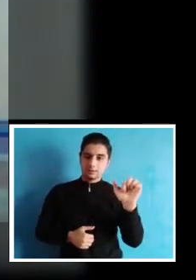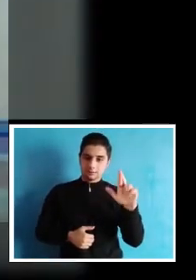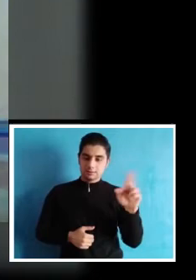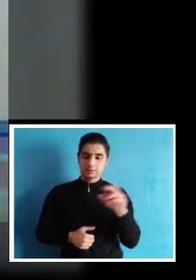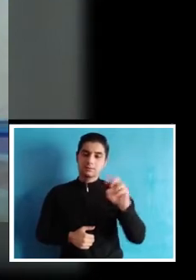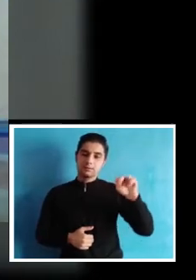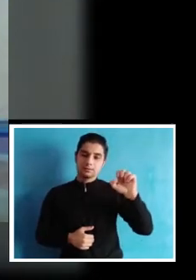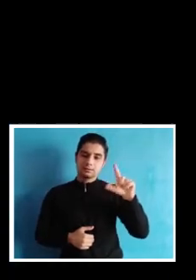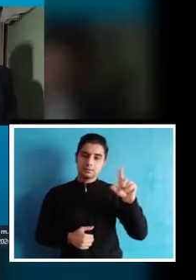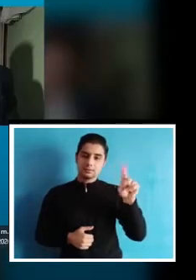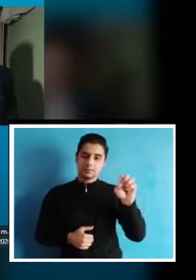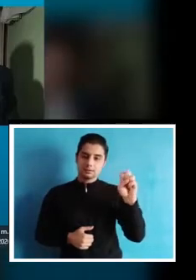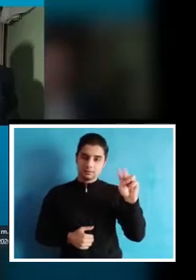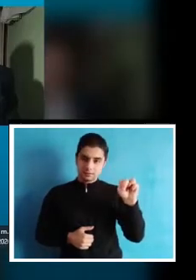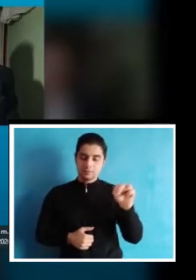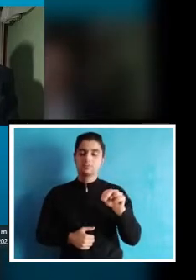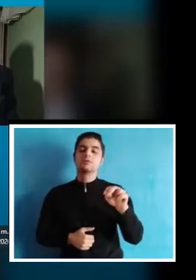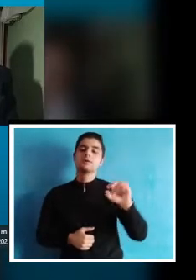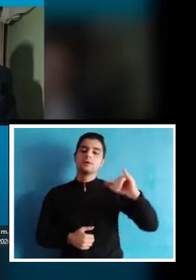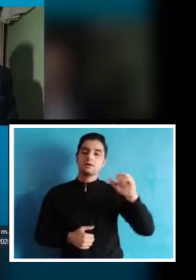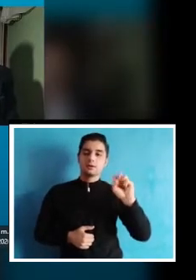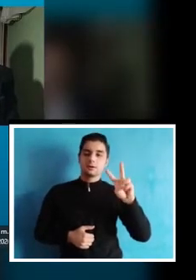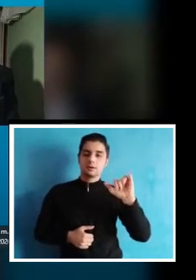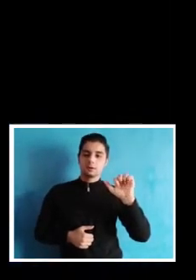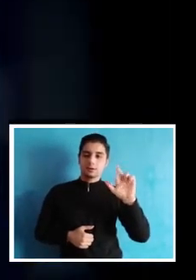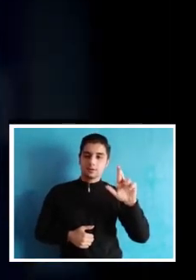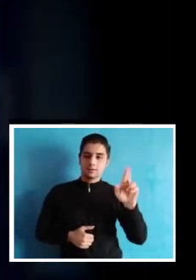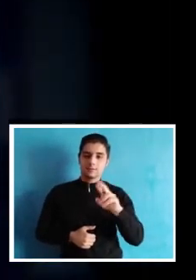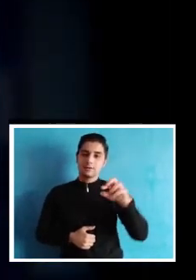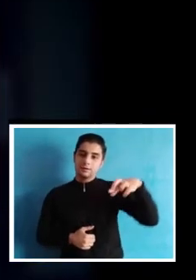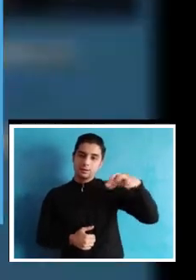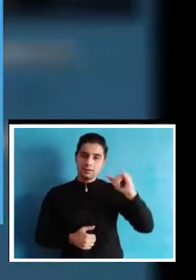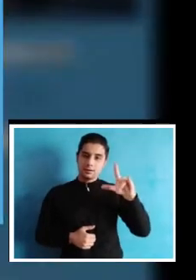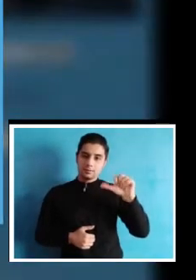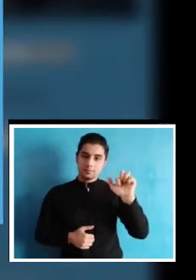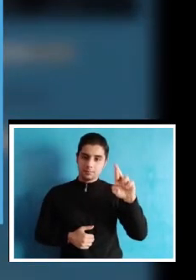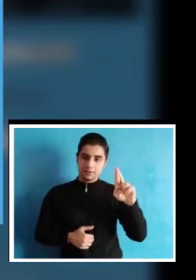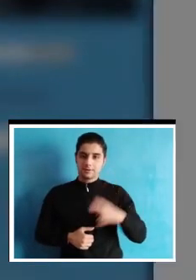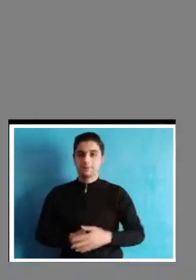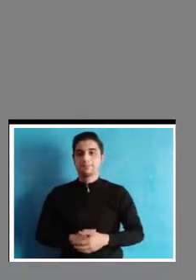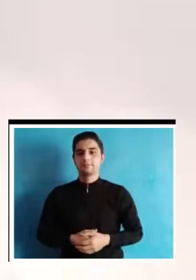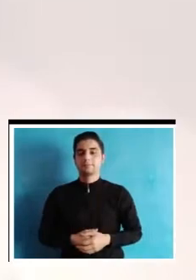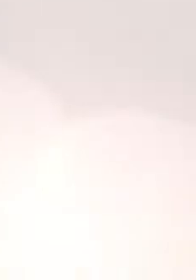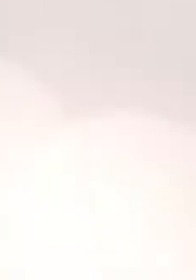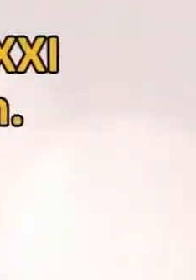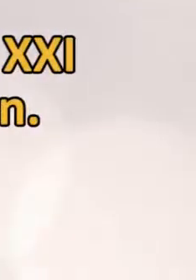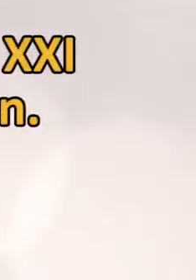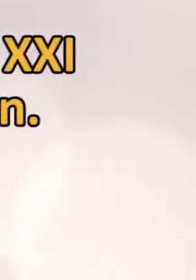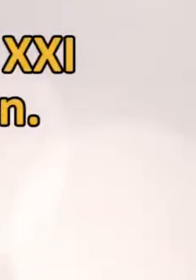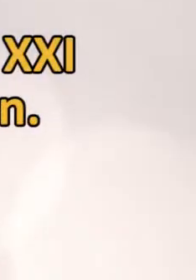Esa Ricardo Romero López. Mi nombre es Nelson Pinzón Delgado. Javier Chávez. Sila Trujillo Pérez.